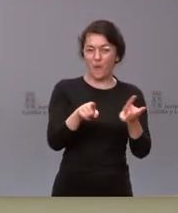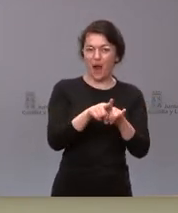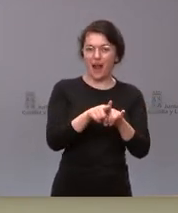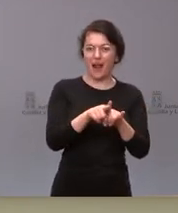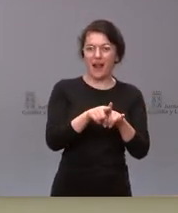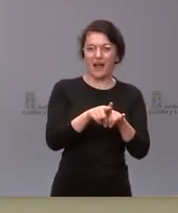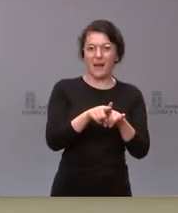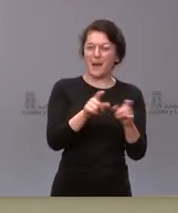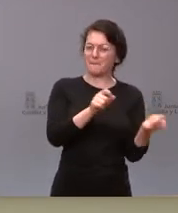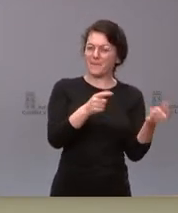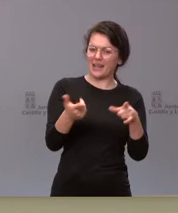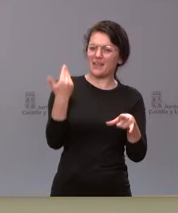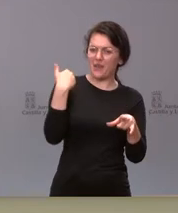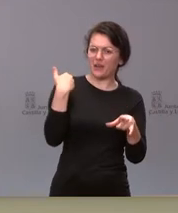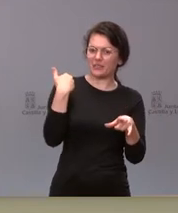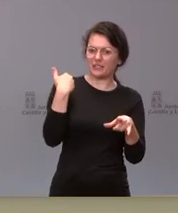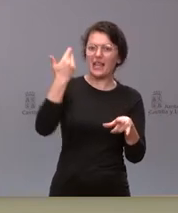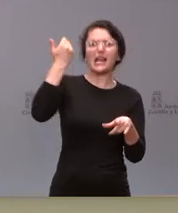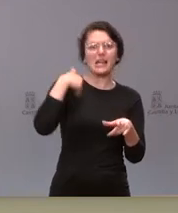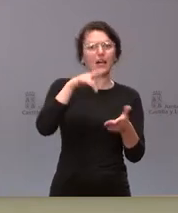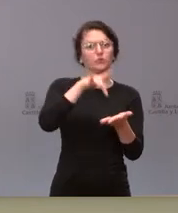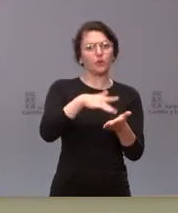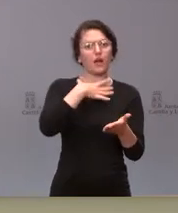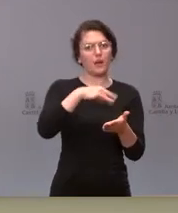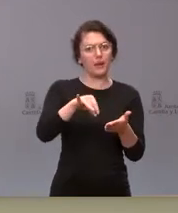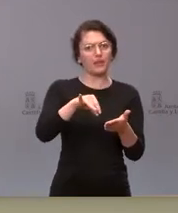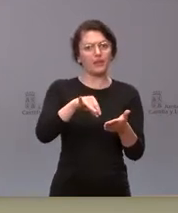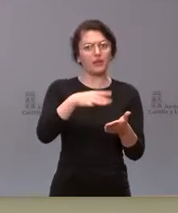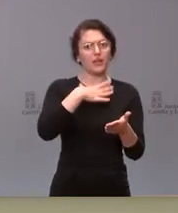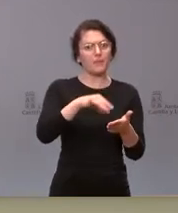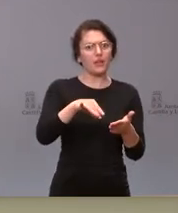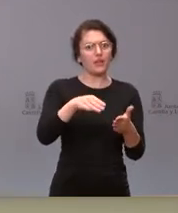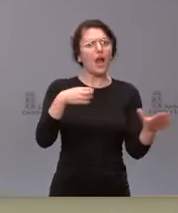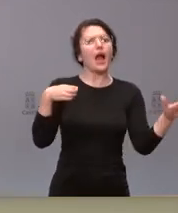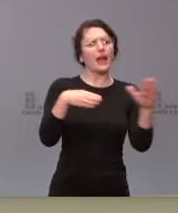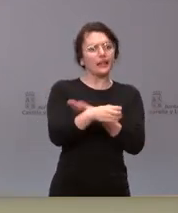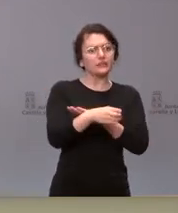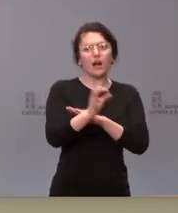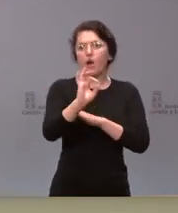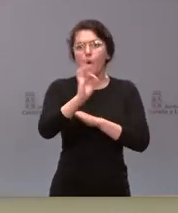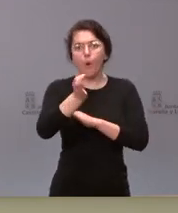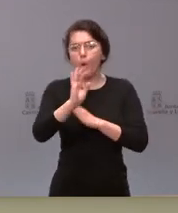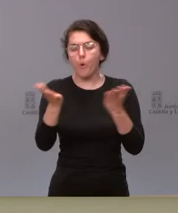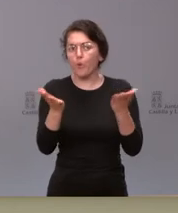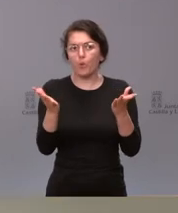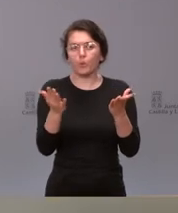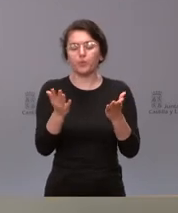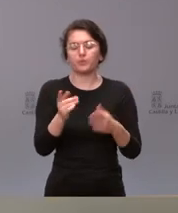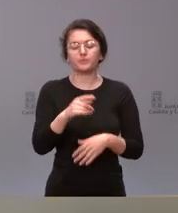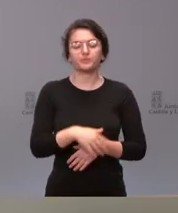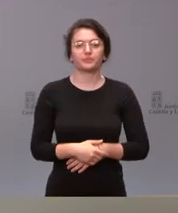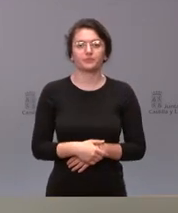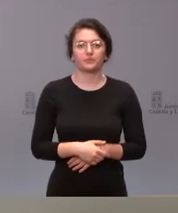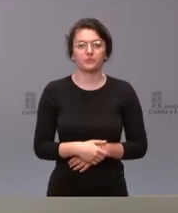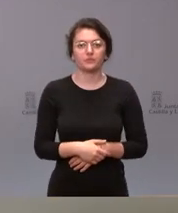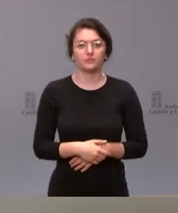caso sí que se dejaba entrar de una edad en adelante o no o es algo totalmente nuevo Precisamente es por